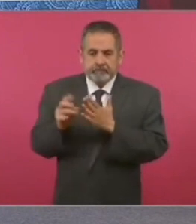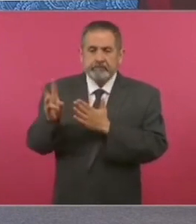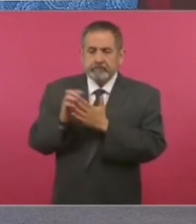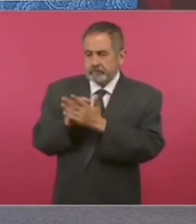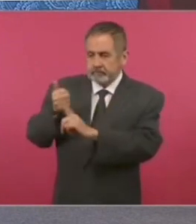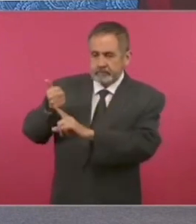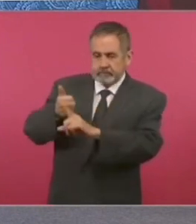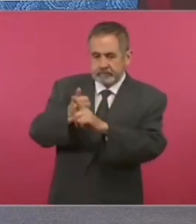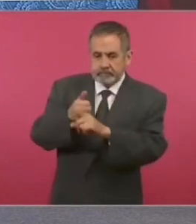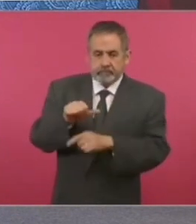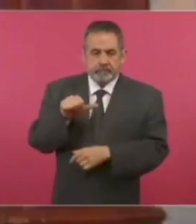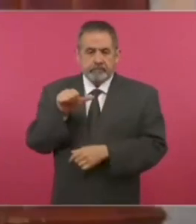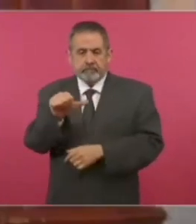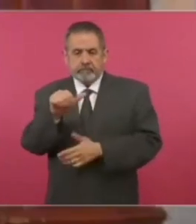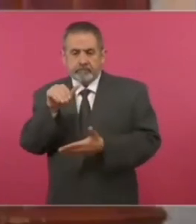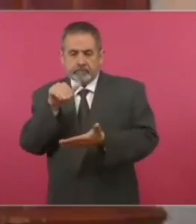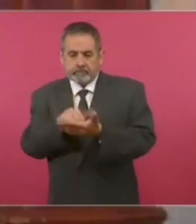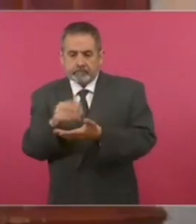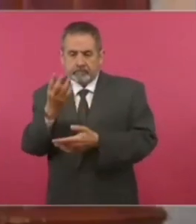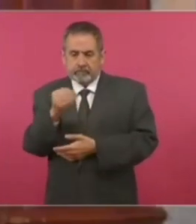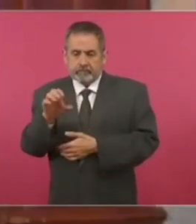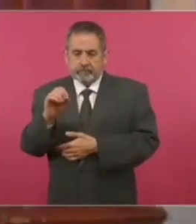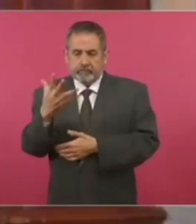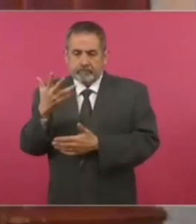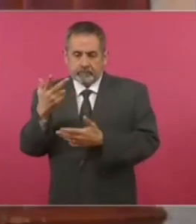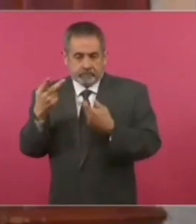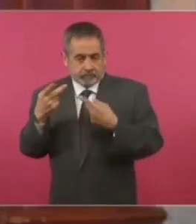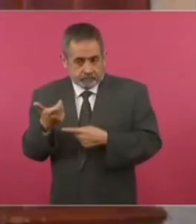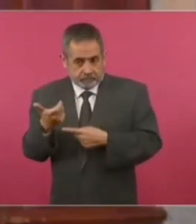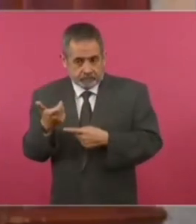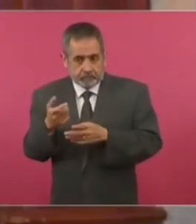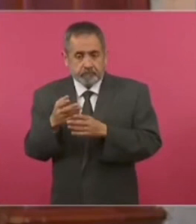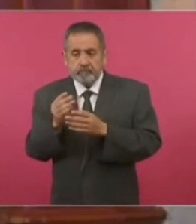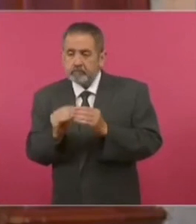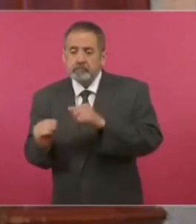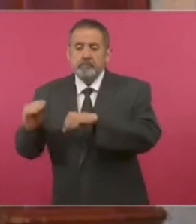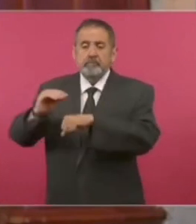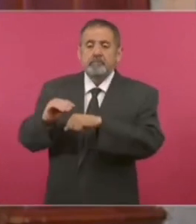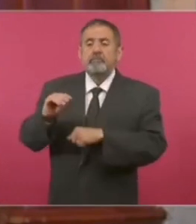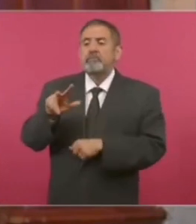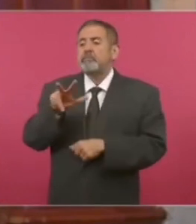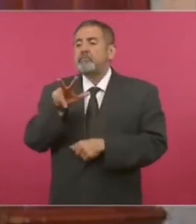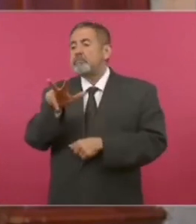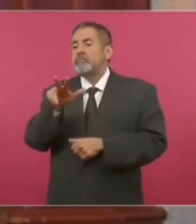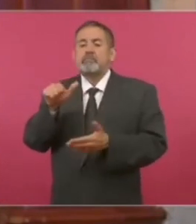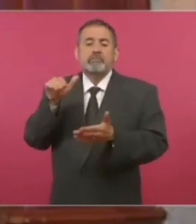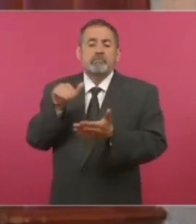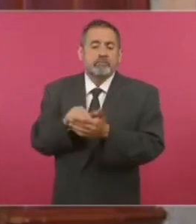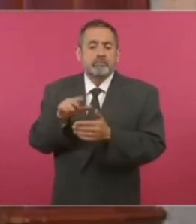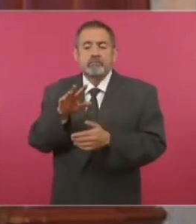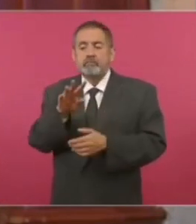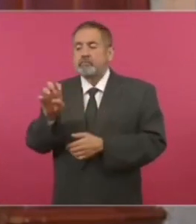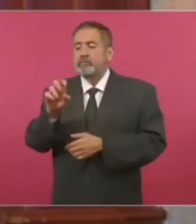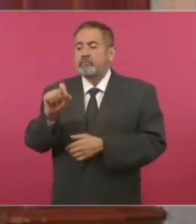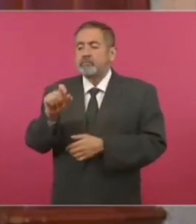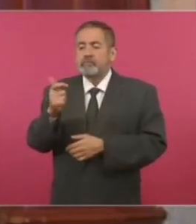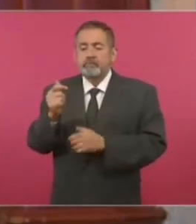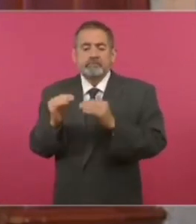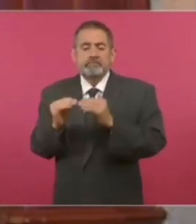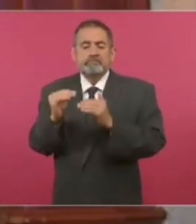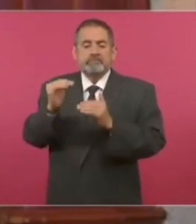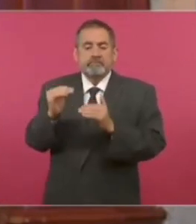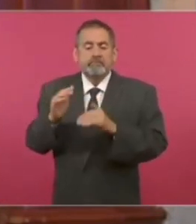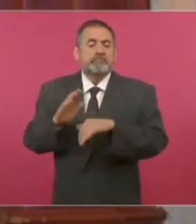de 16 mil 905 pesos a 18 mil 428 pesos, es decir,